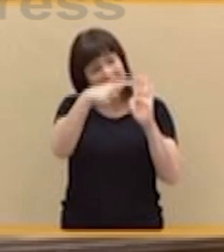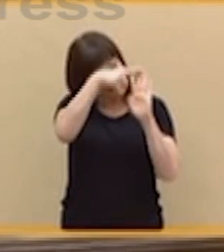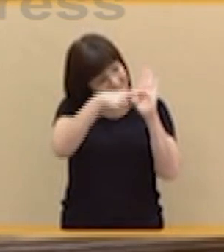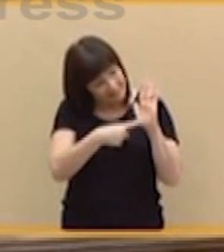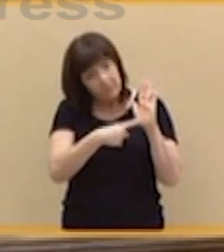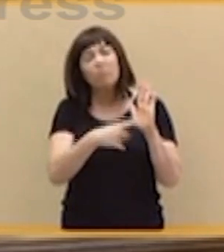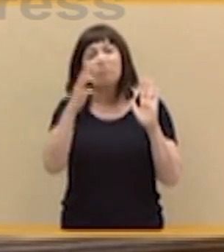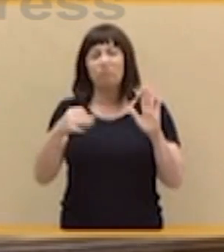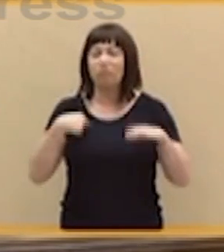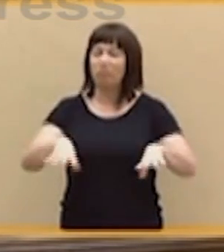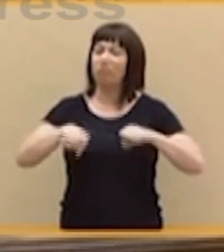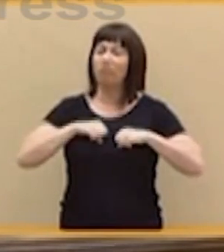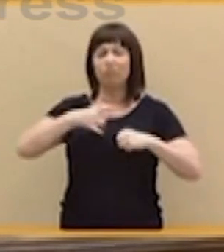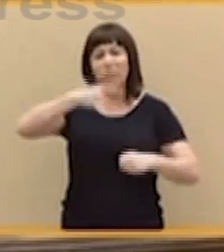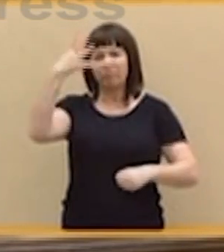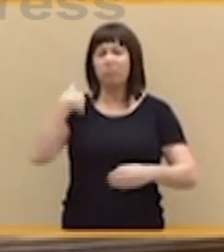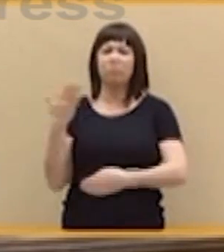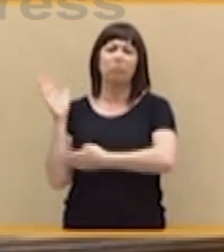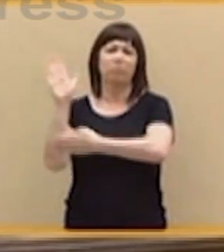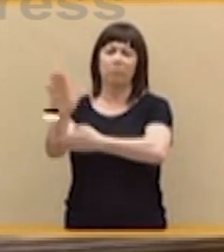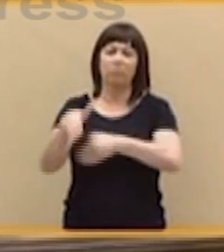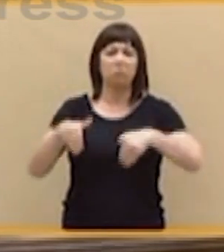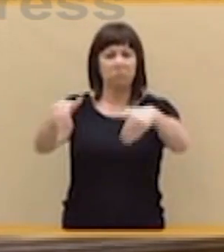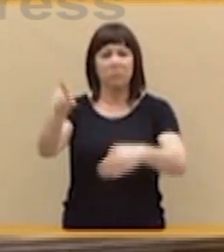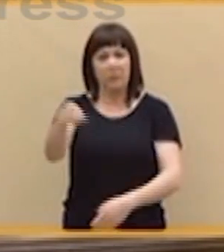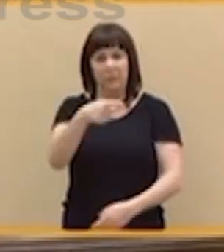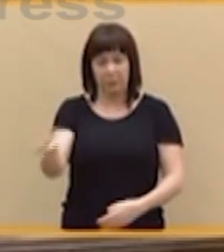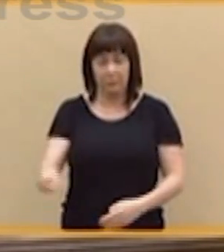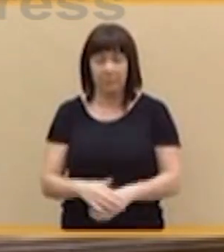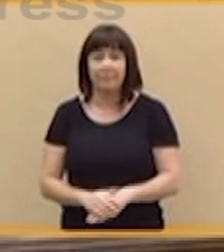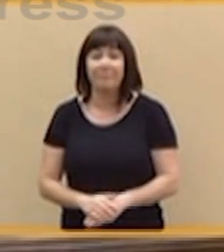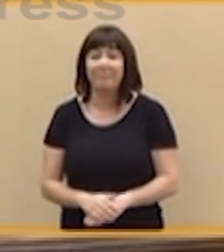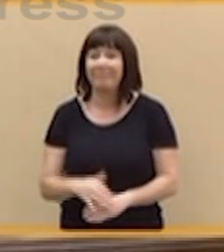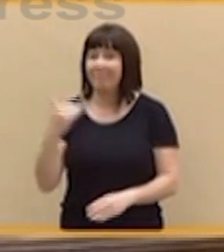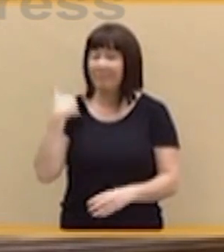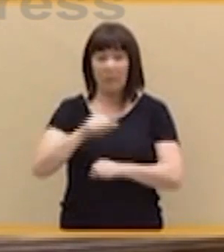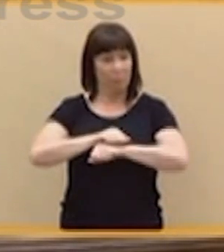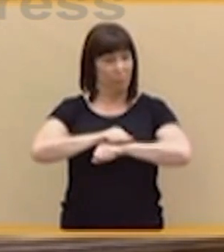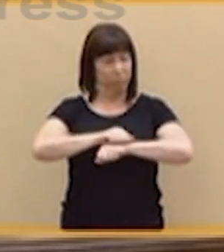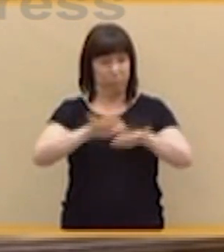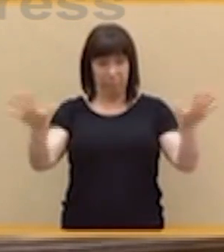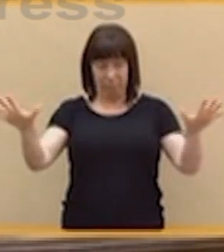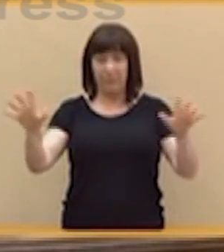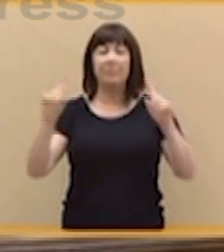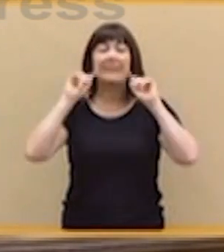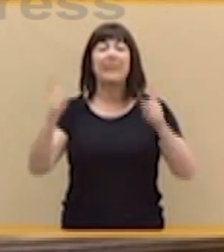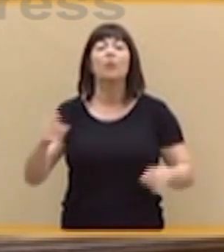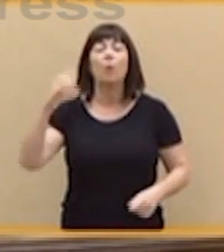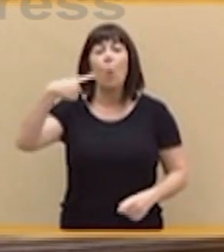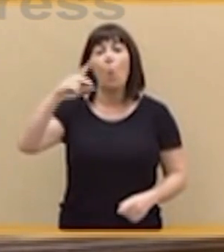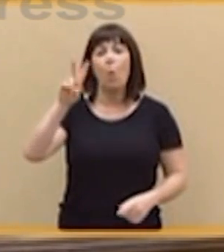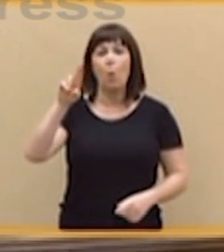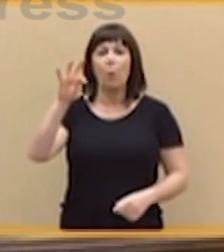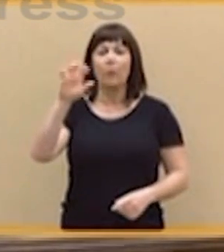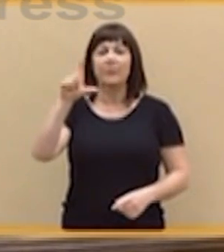Una vez conocida la sentencia del caso Gürtel, ya no hay suposiciones sino certezas.